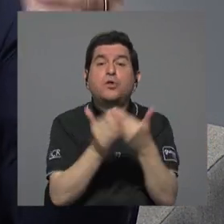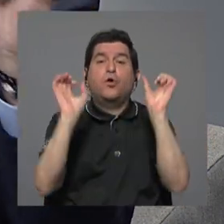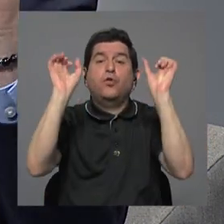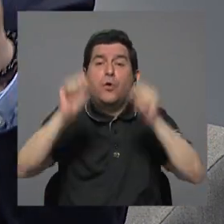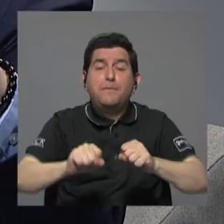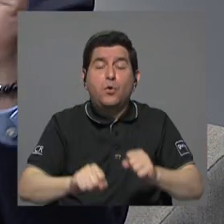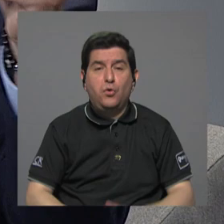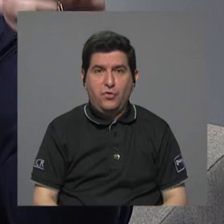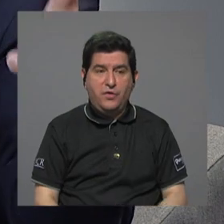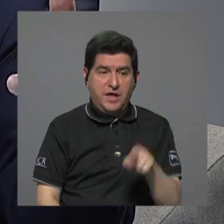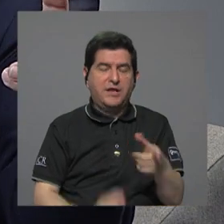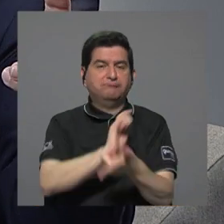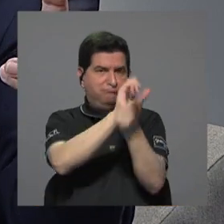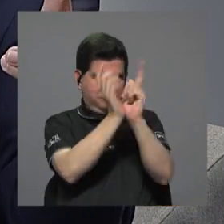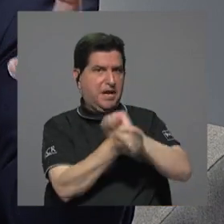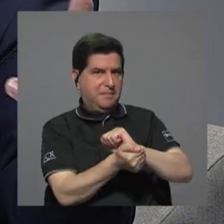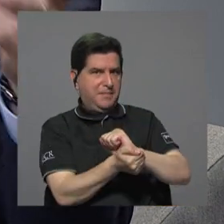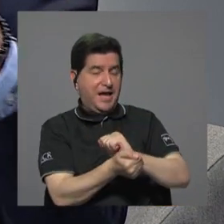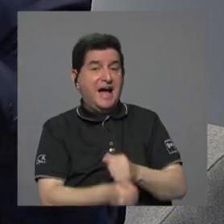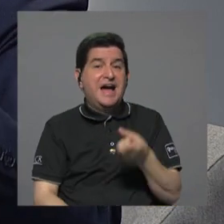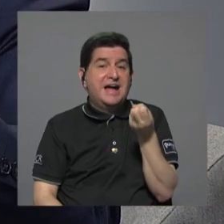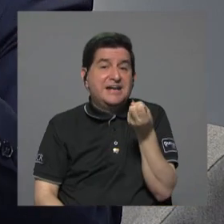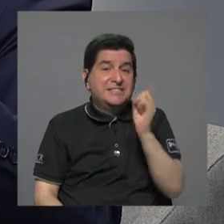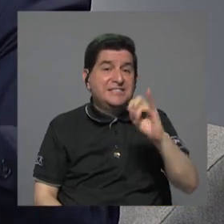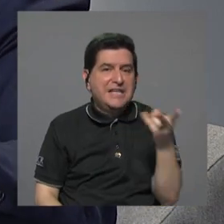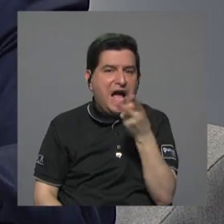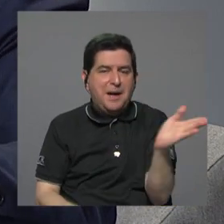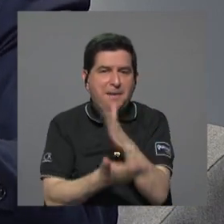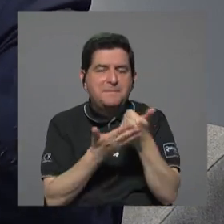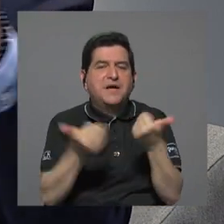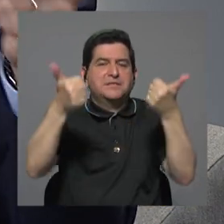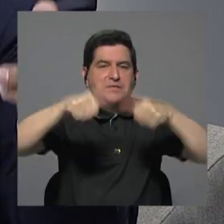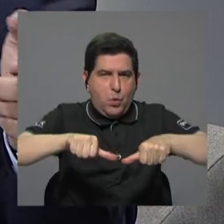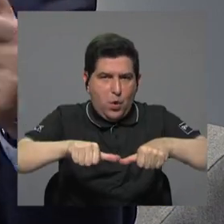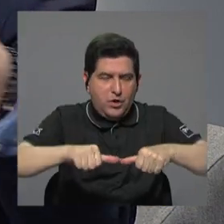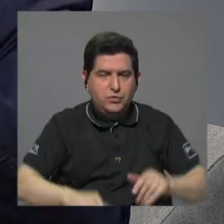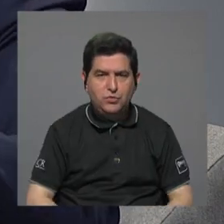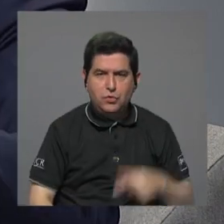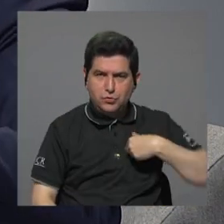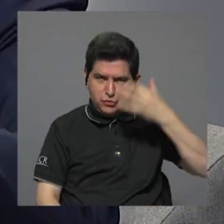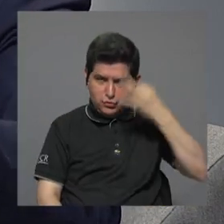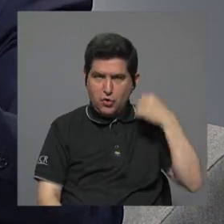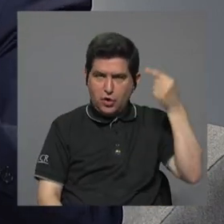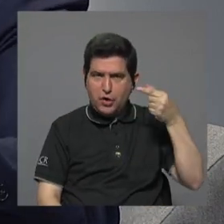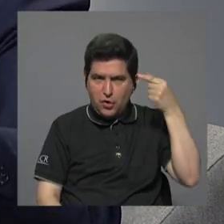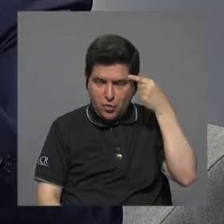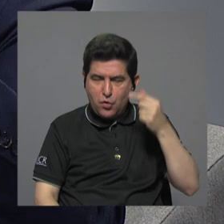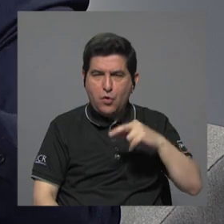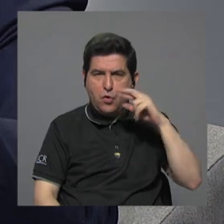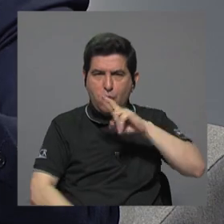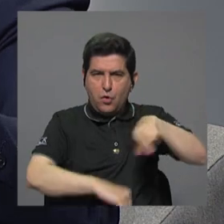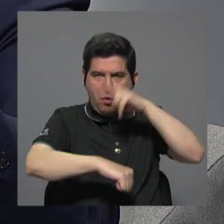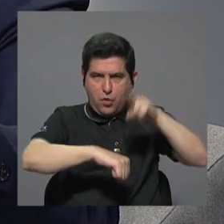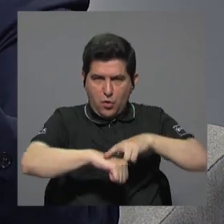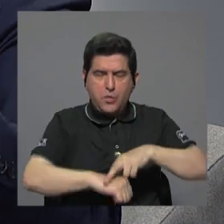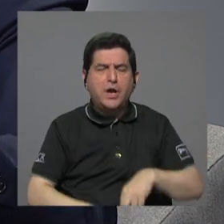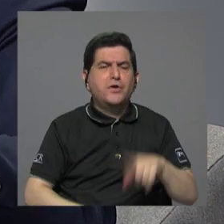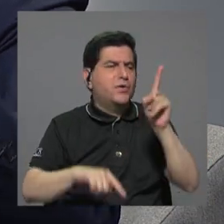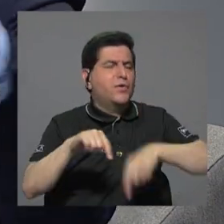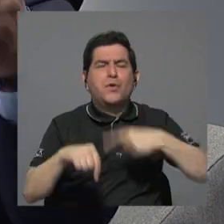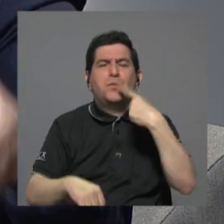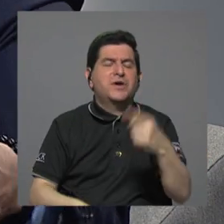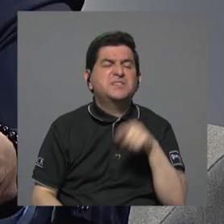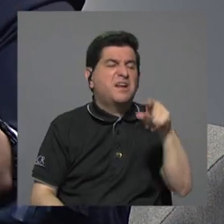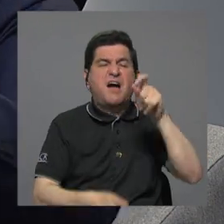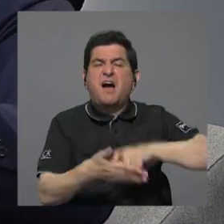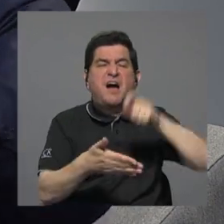eventualmente modificar si las dos partes están de acuerdo yo creería que un gobierno de la república responsable no puede simplemente llegar y decir